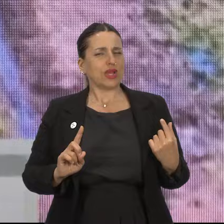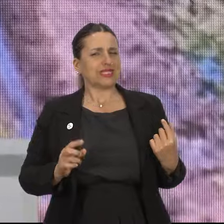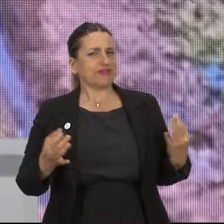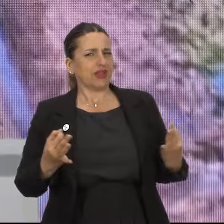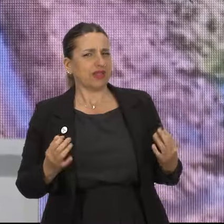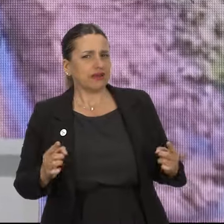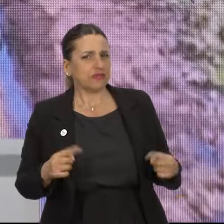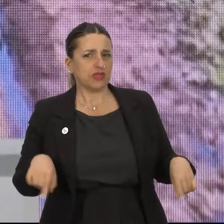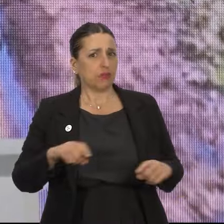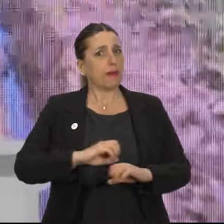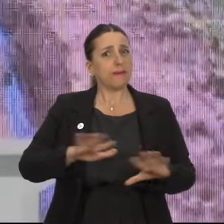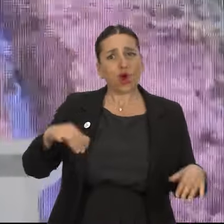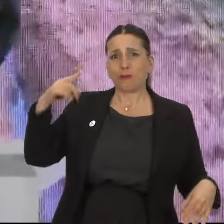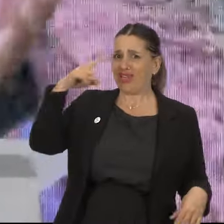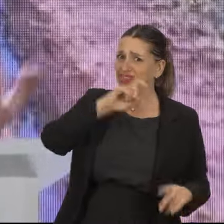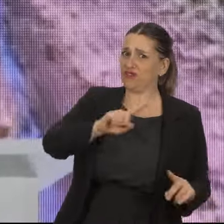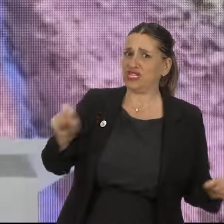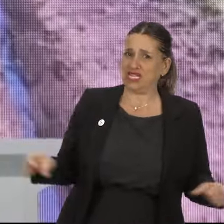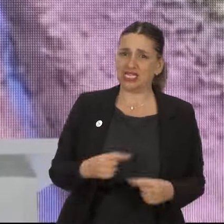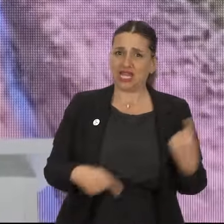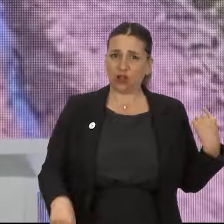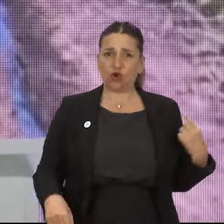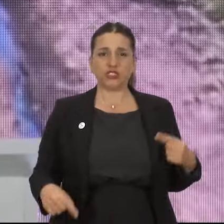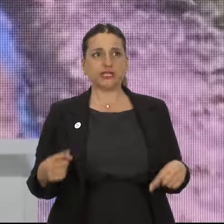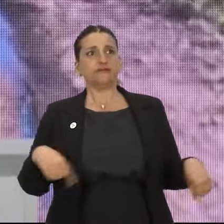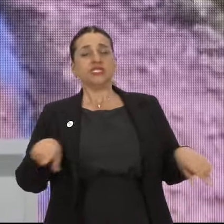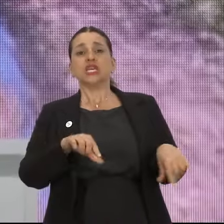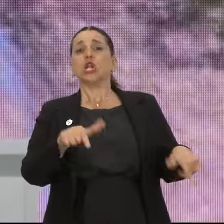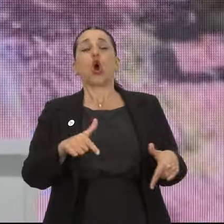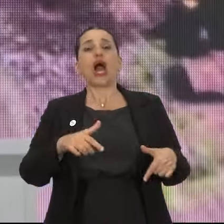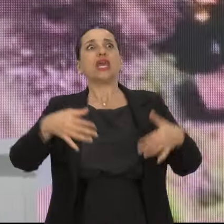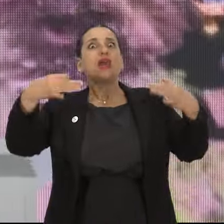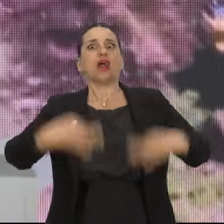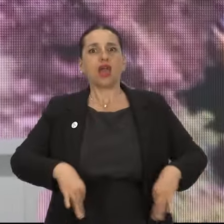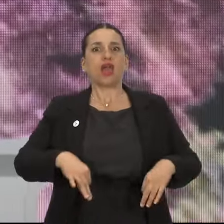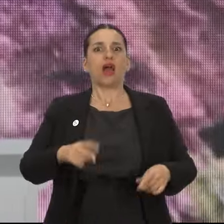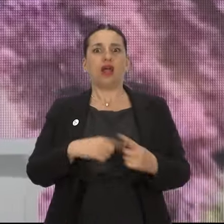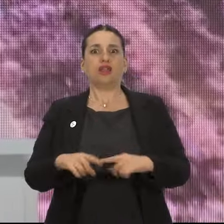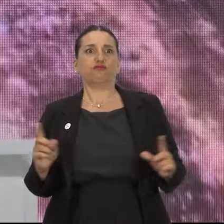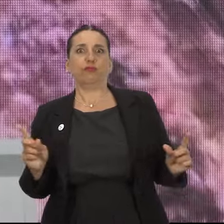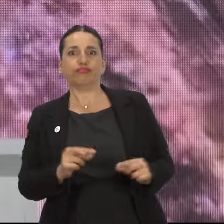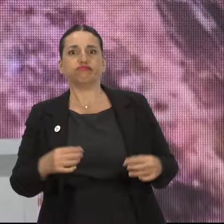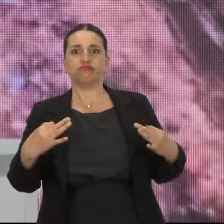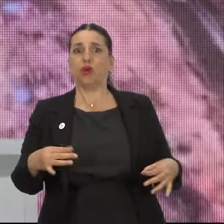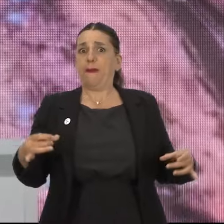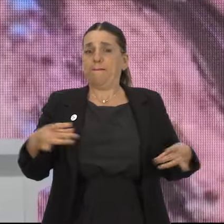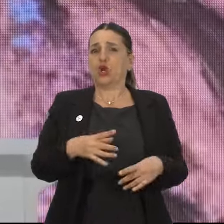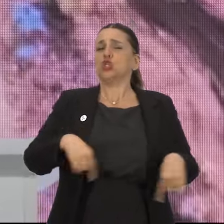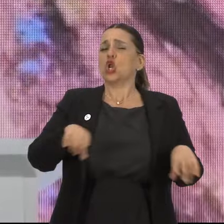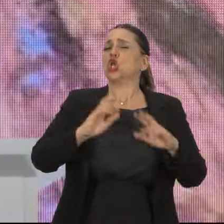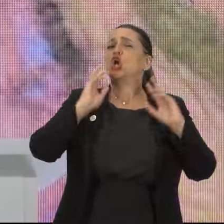cierta, después va a ser muy difícil hacer las cosas. Si uno no tiene un diagnóstico real, un diagnóstico acabado,